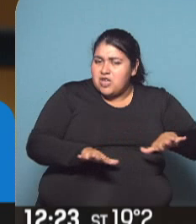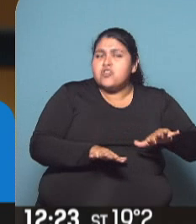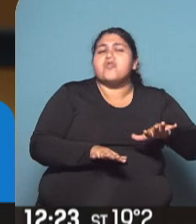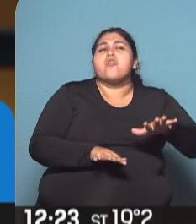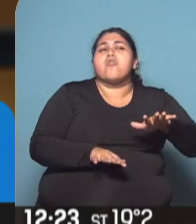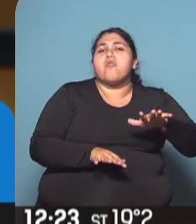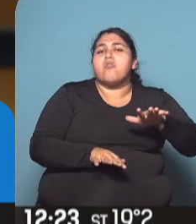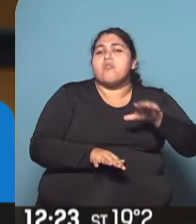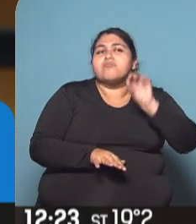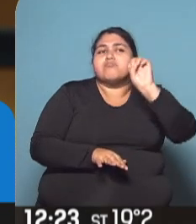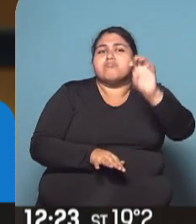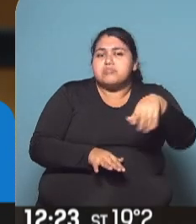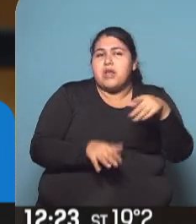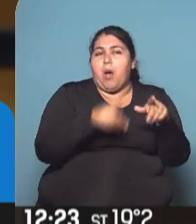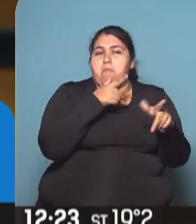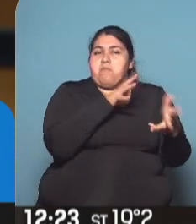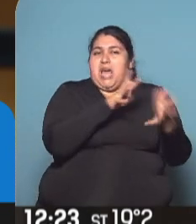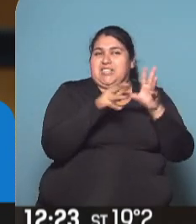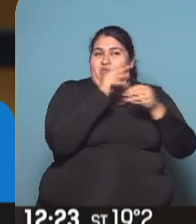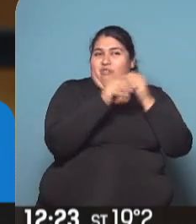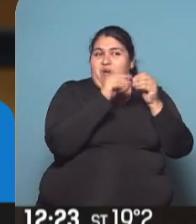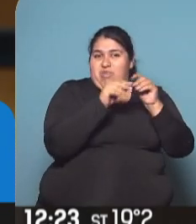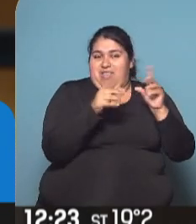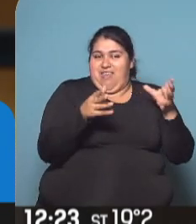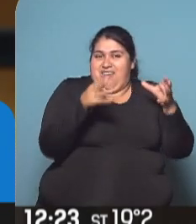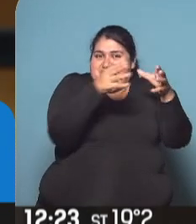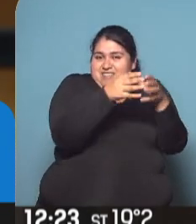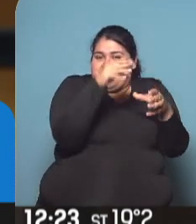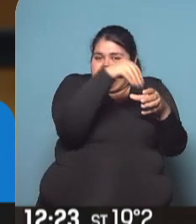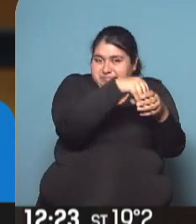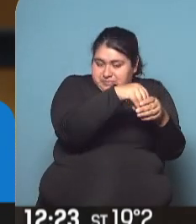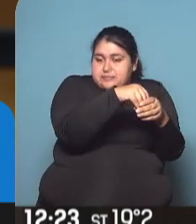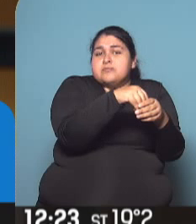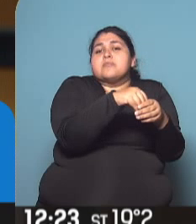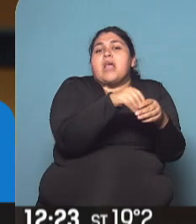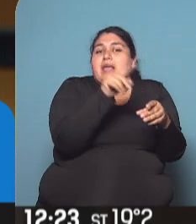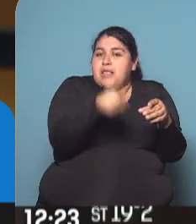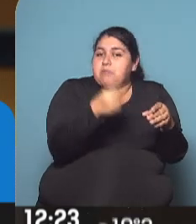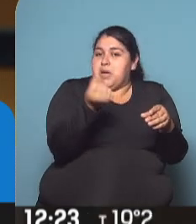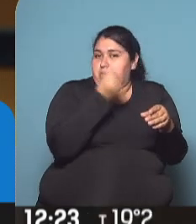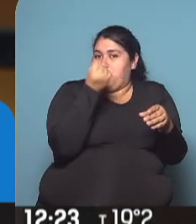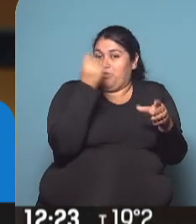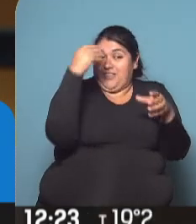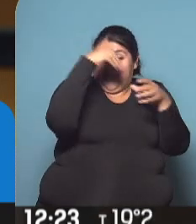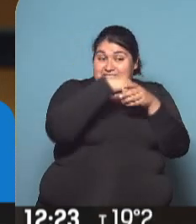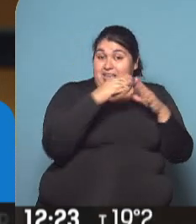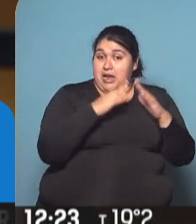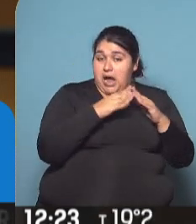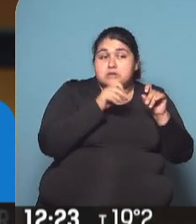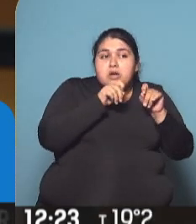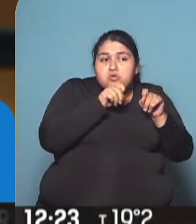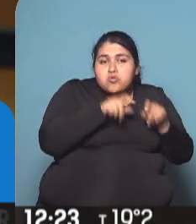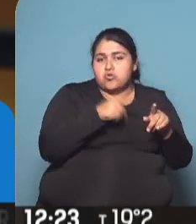ámbito más parecido a una familia que tienen que tener. No olvidemos que el paso por los hogares de los niños debe ser